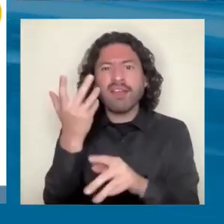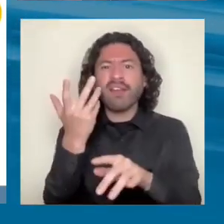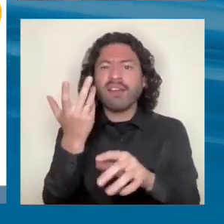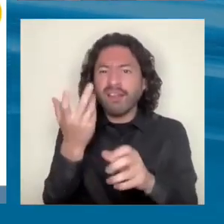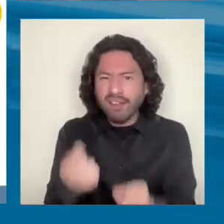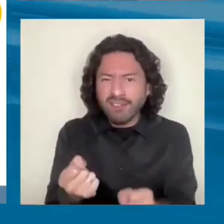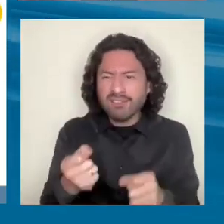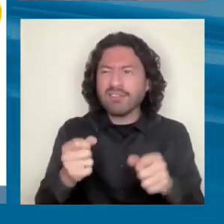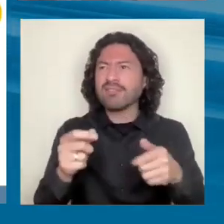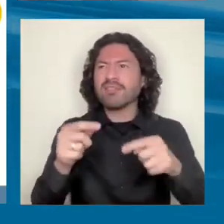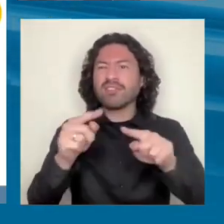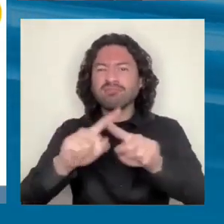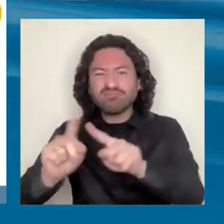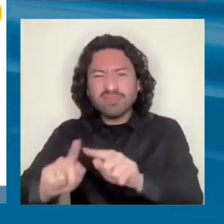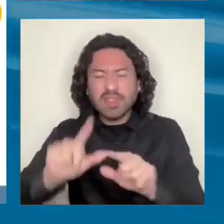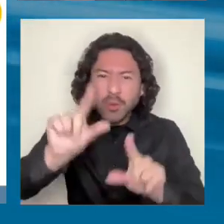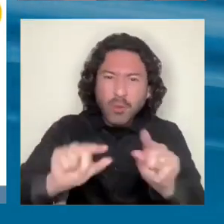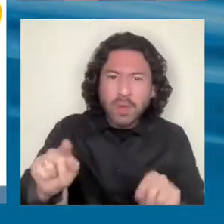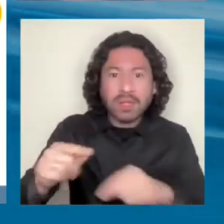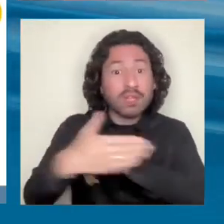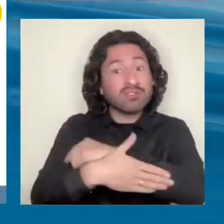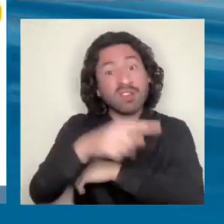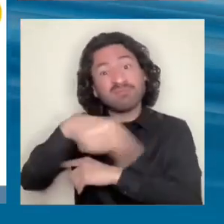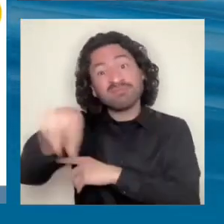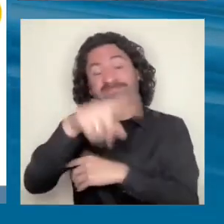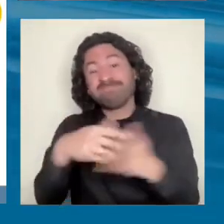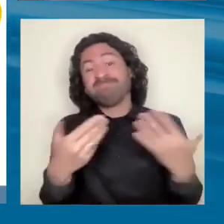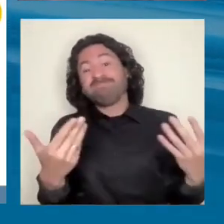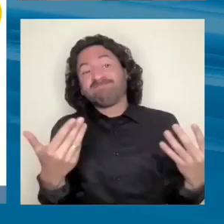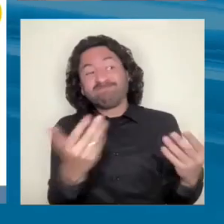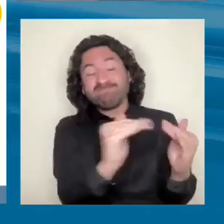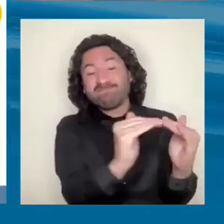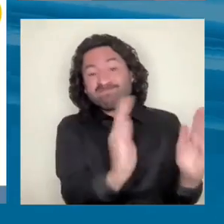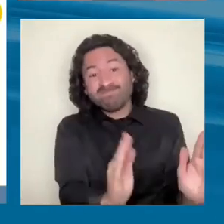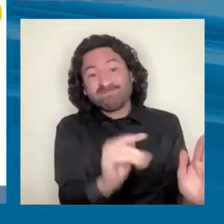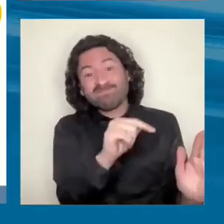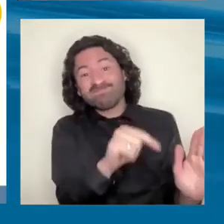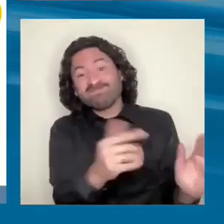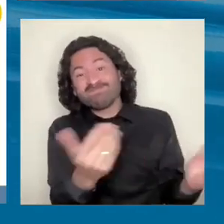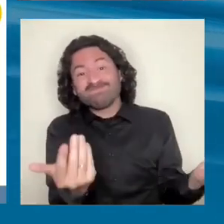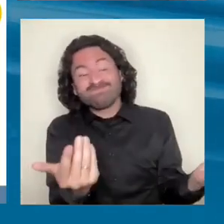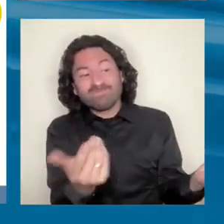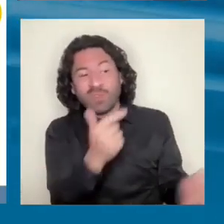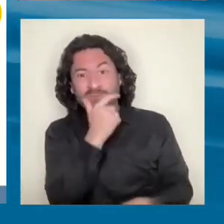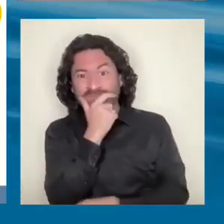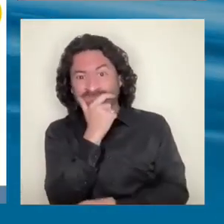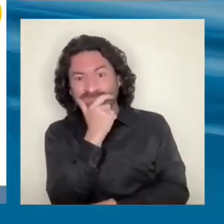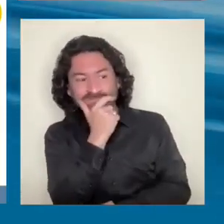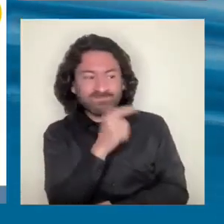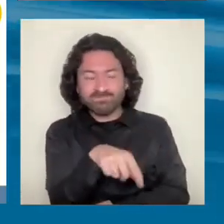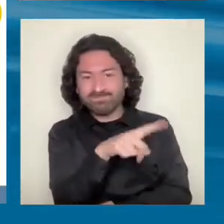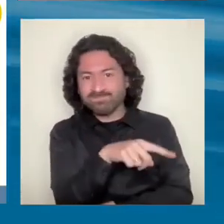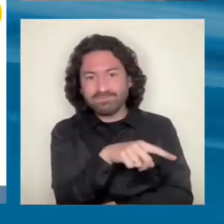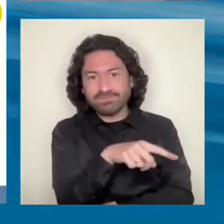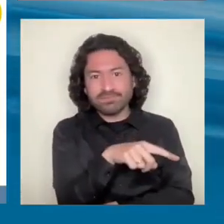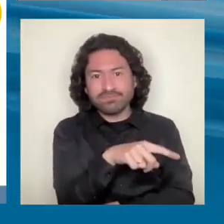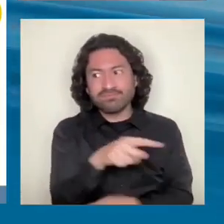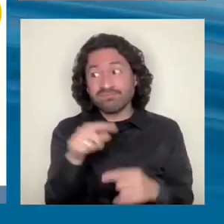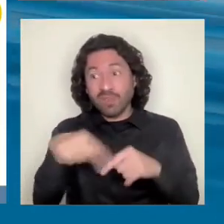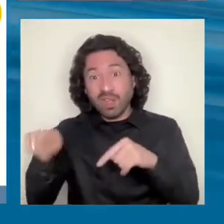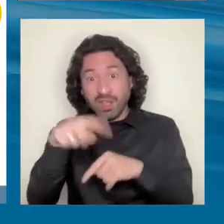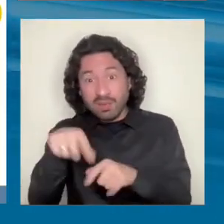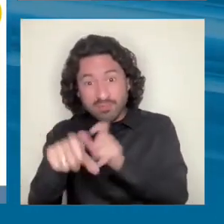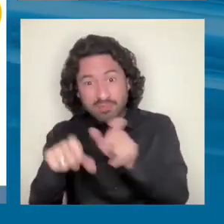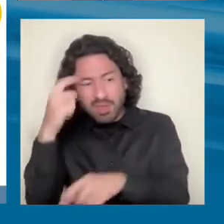y demás, donde en muchos países, desafortunadamente, las instituciones están perdiendo legitimidad. Cada vez hay más ciudadanos que piensan